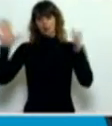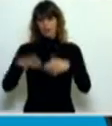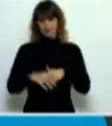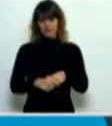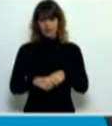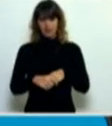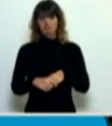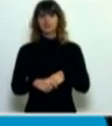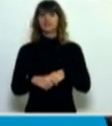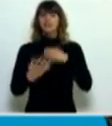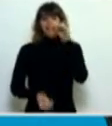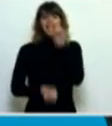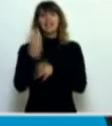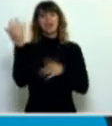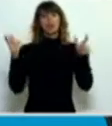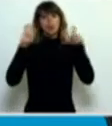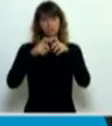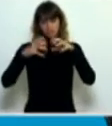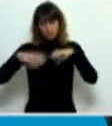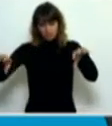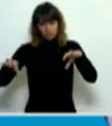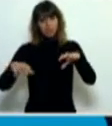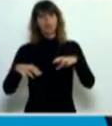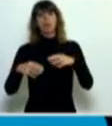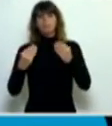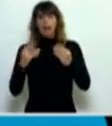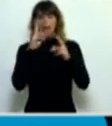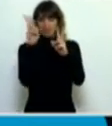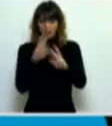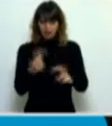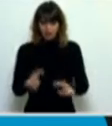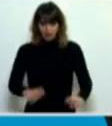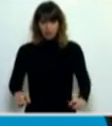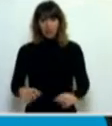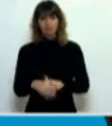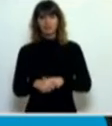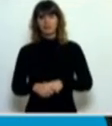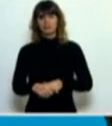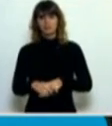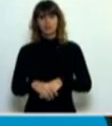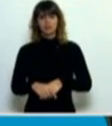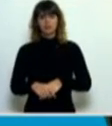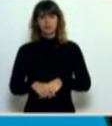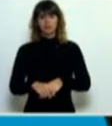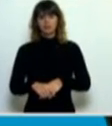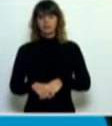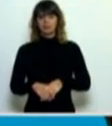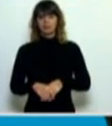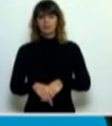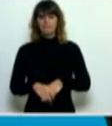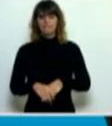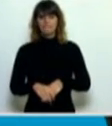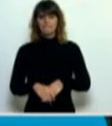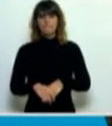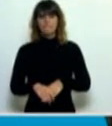La creación de una comisión bicameral de investigación, claramente objetivada